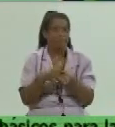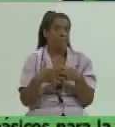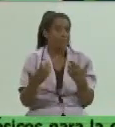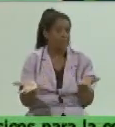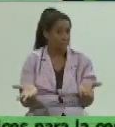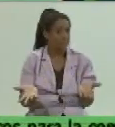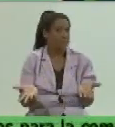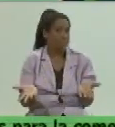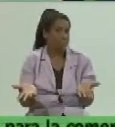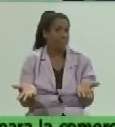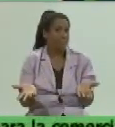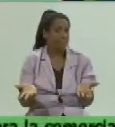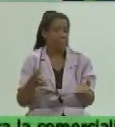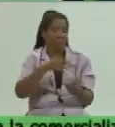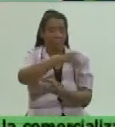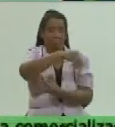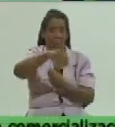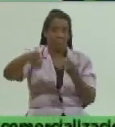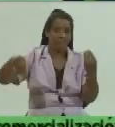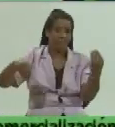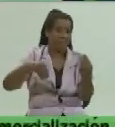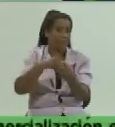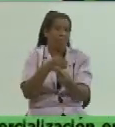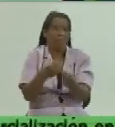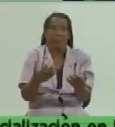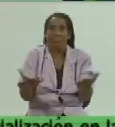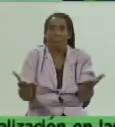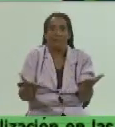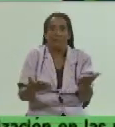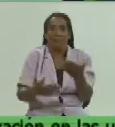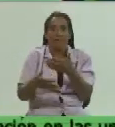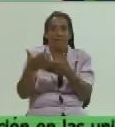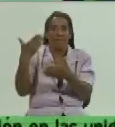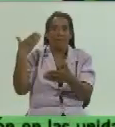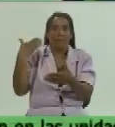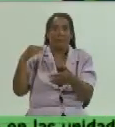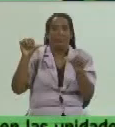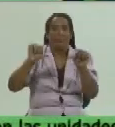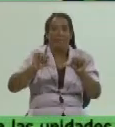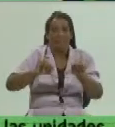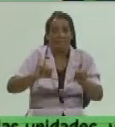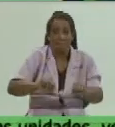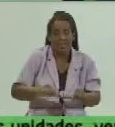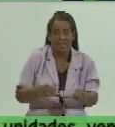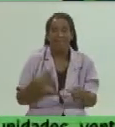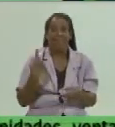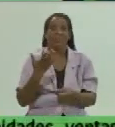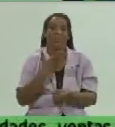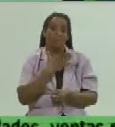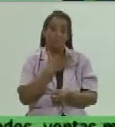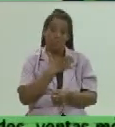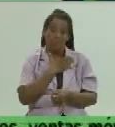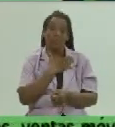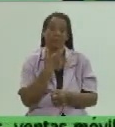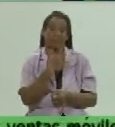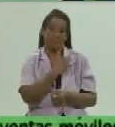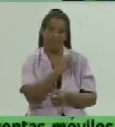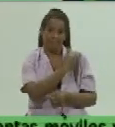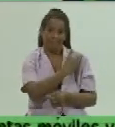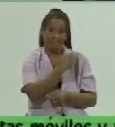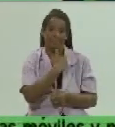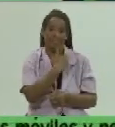transformar un escenario que hasta ahora teníamos y que nosotros estamos responsabilizados